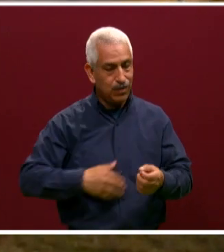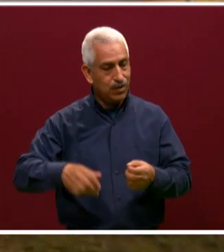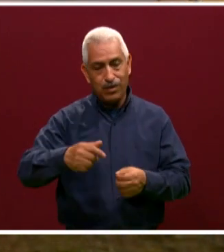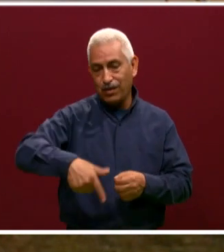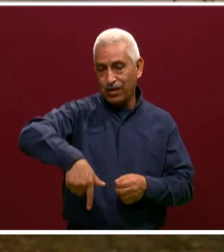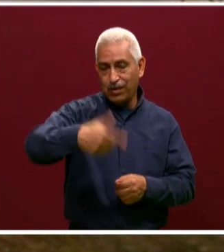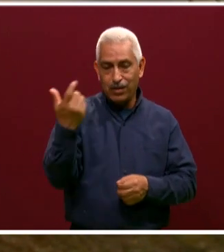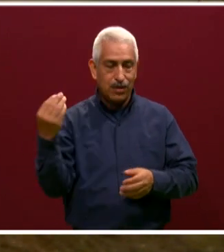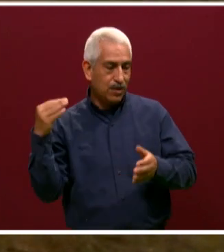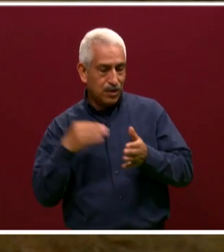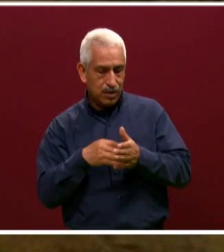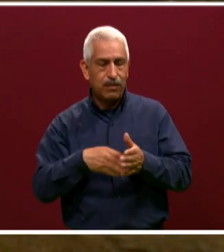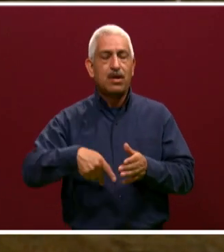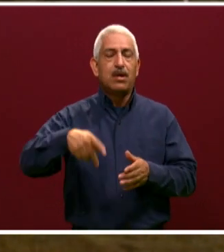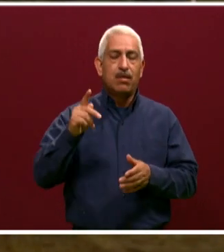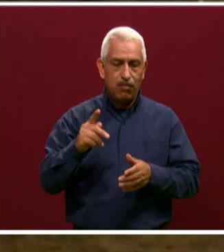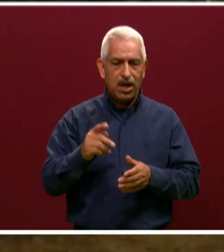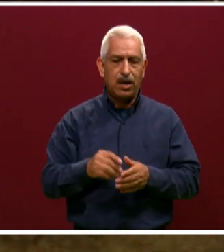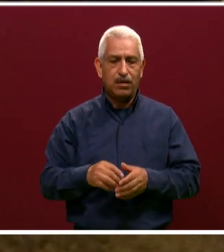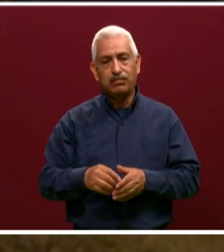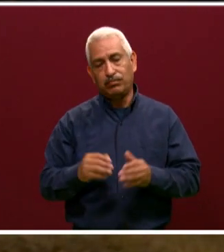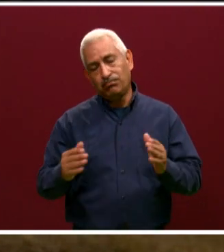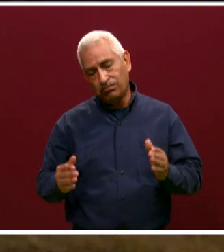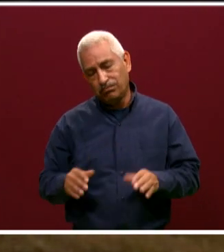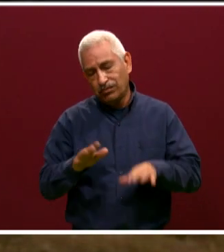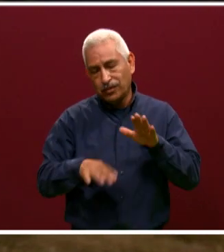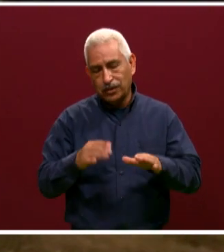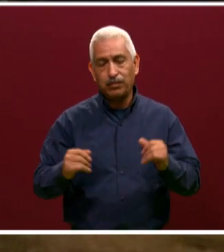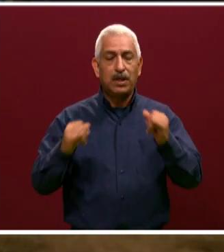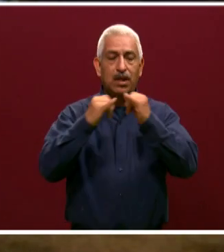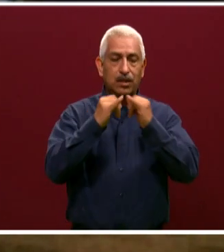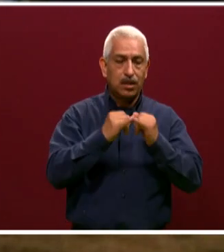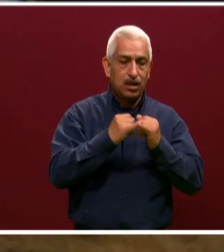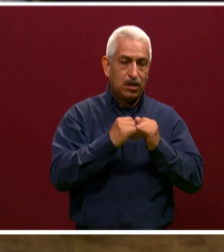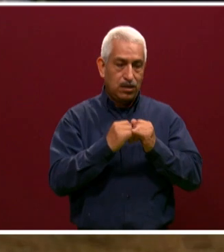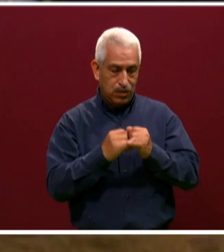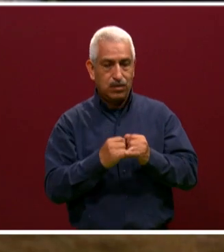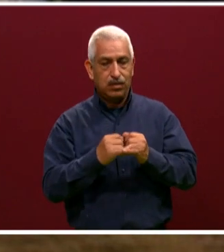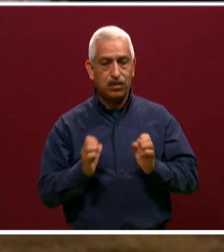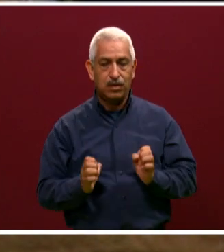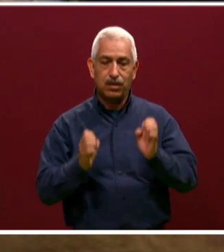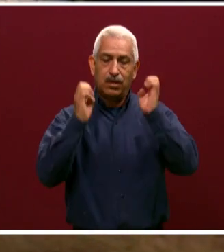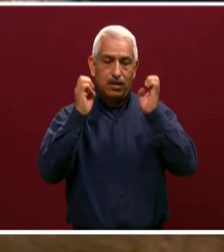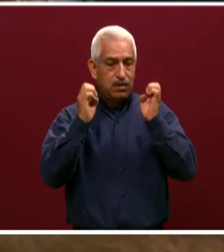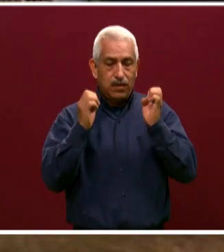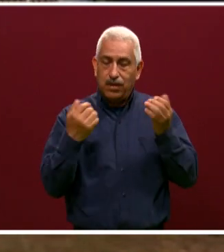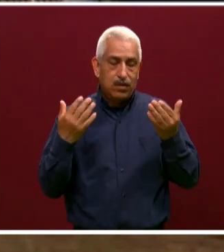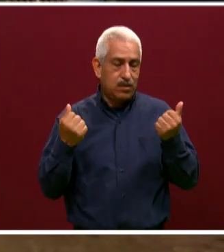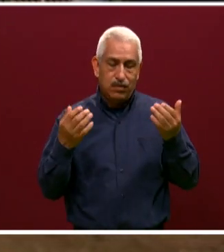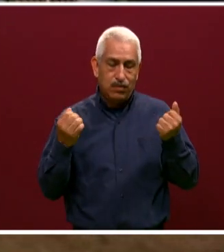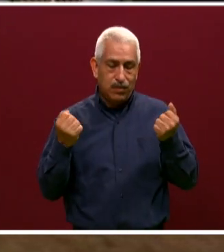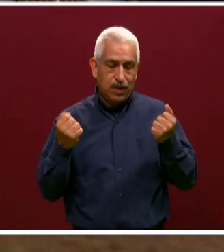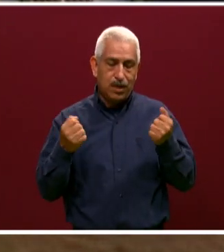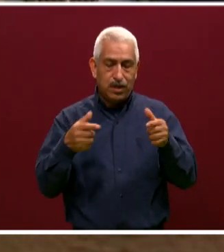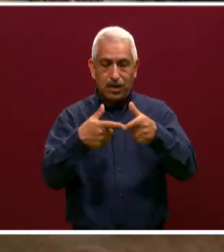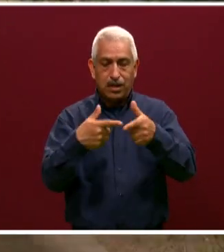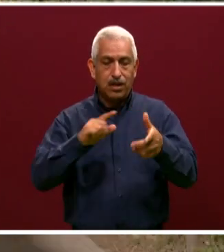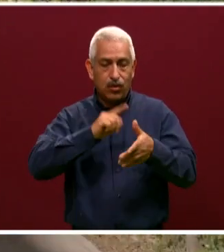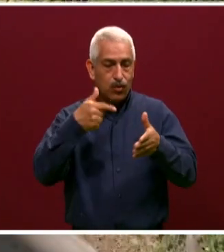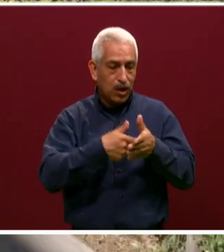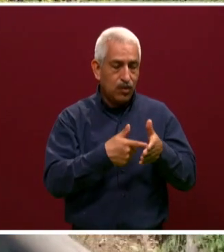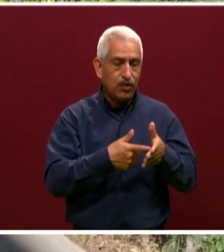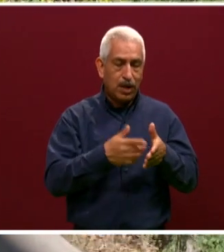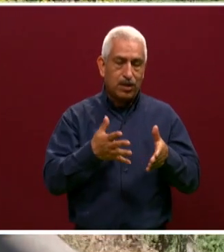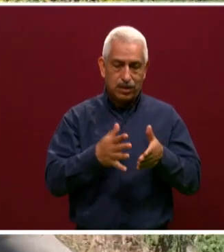que ojalá así sea, que pronto se pueda regresar presencial. Entonces, pues todos estos alumnos que hicieron su